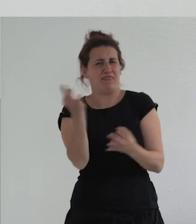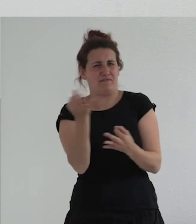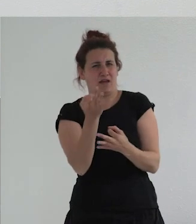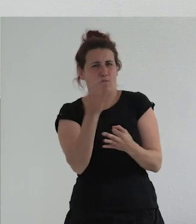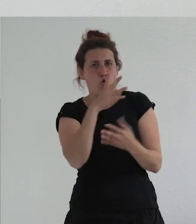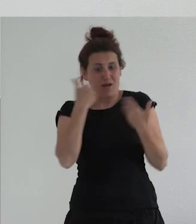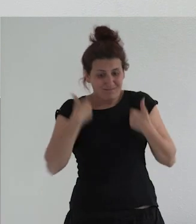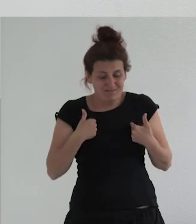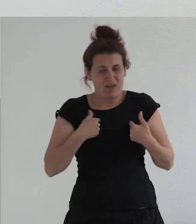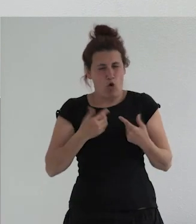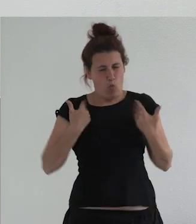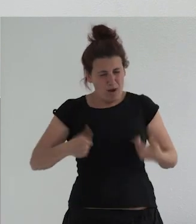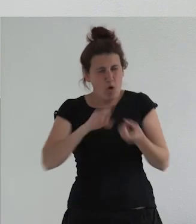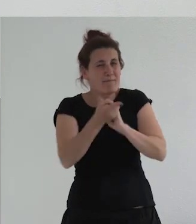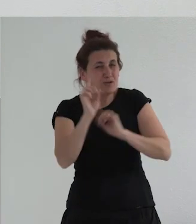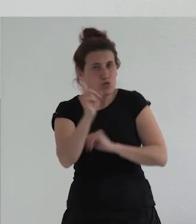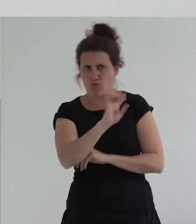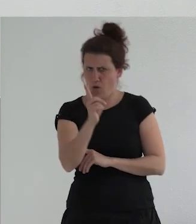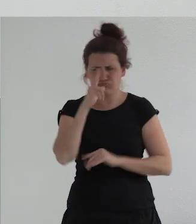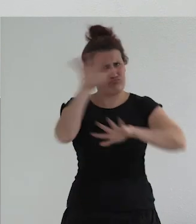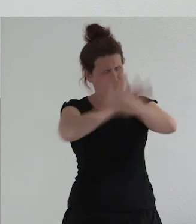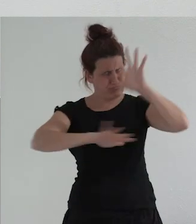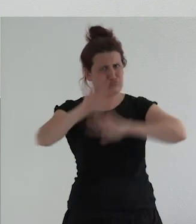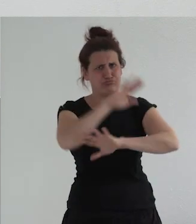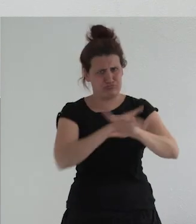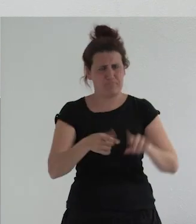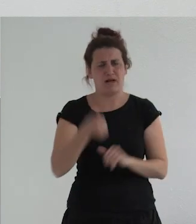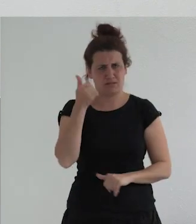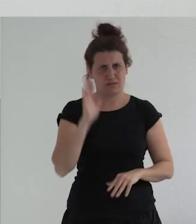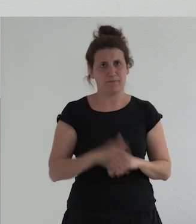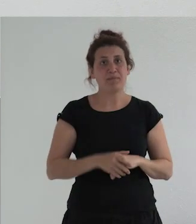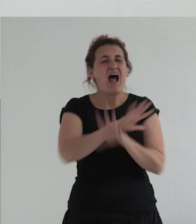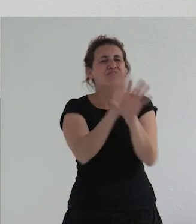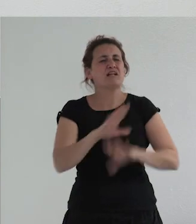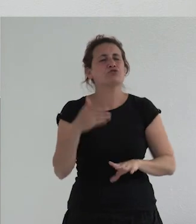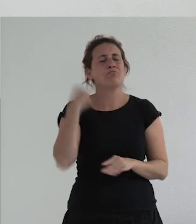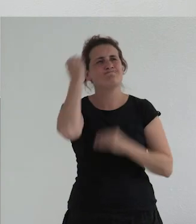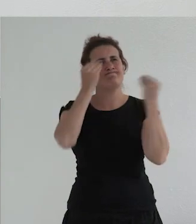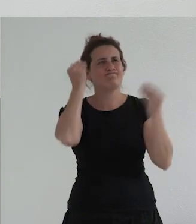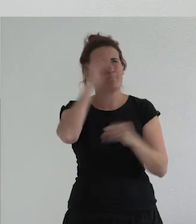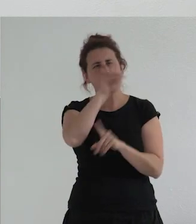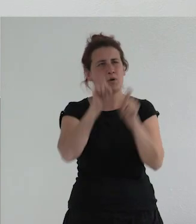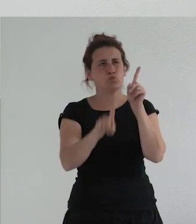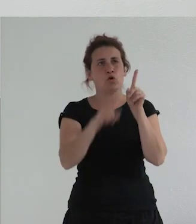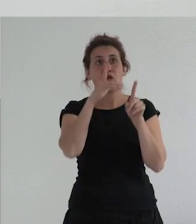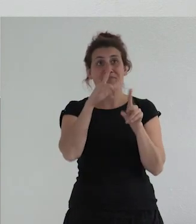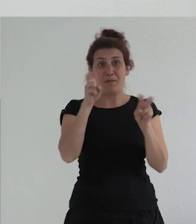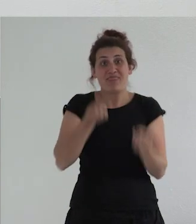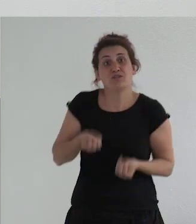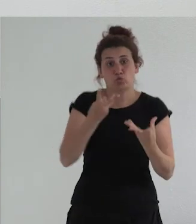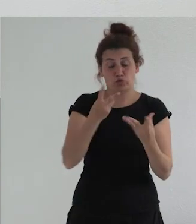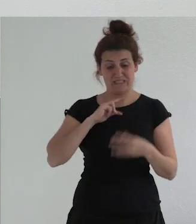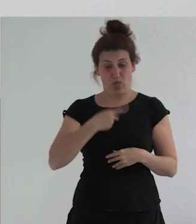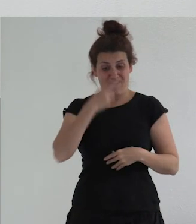modificación corporal es mucho mucho más complejo al final lo que me pregunto es si los discursos de la transexualidad infantil